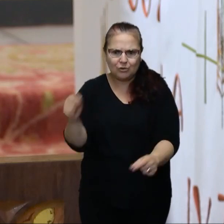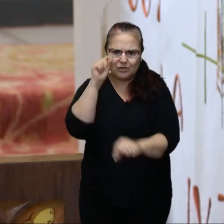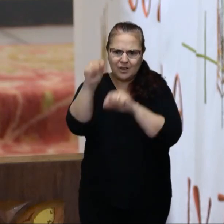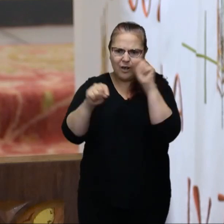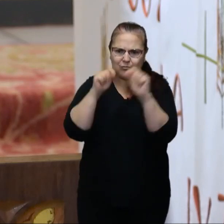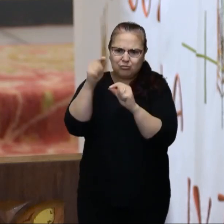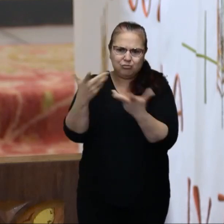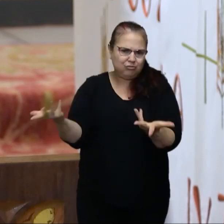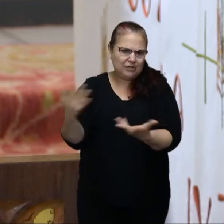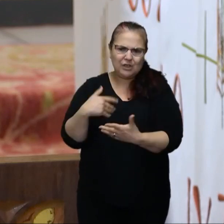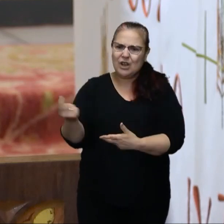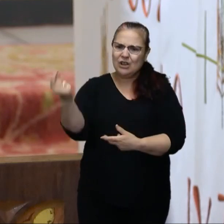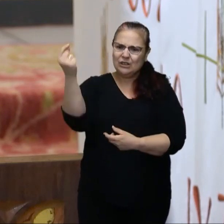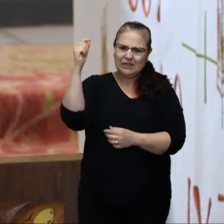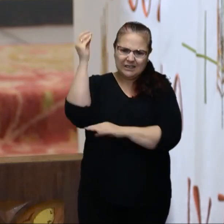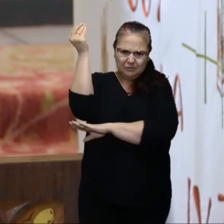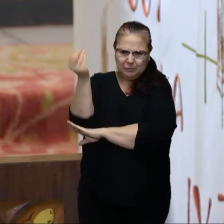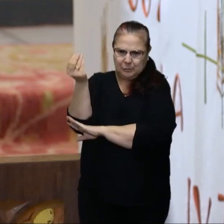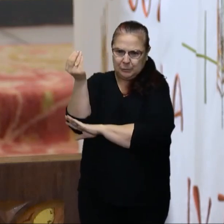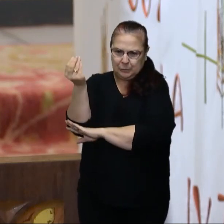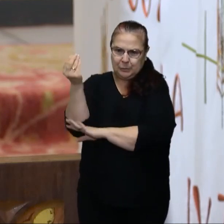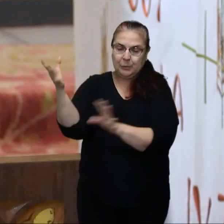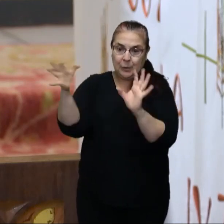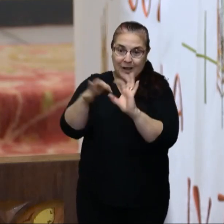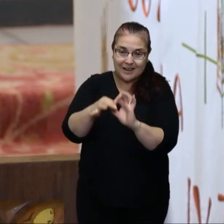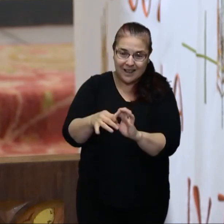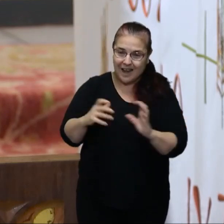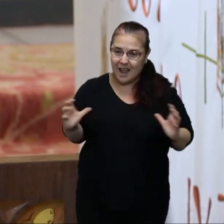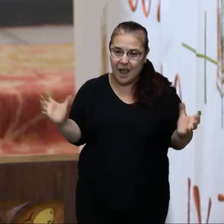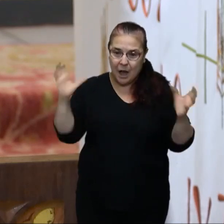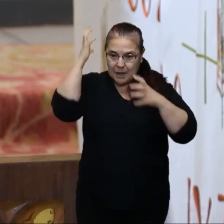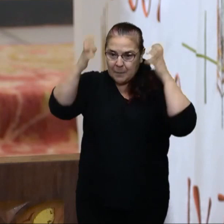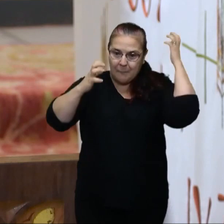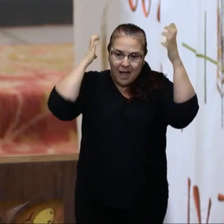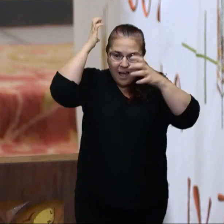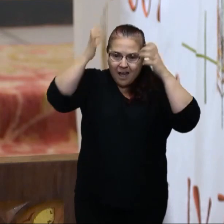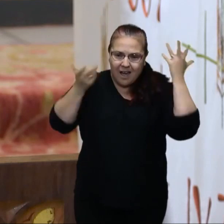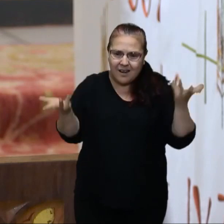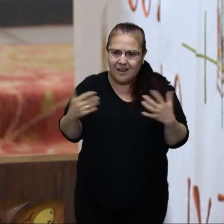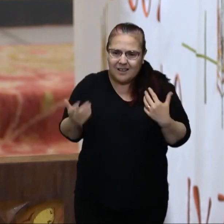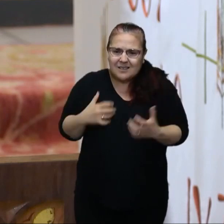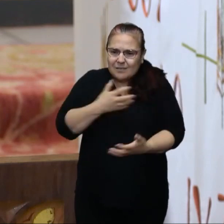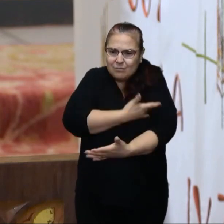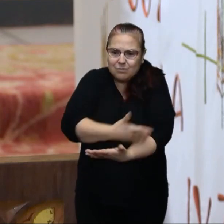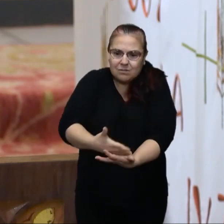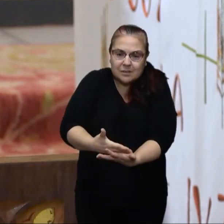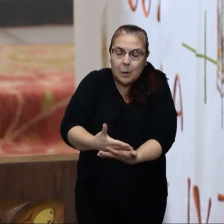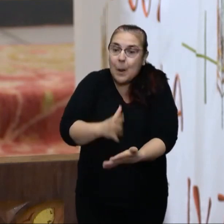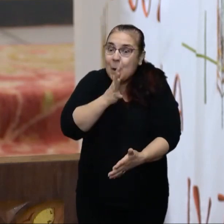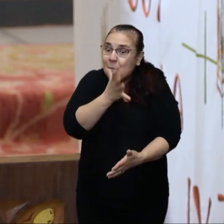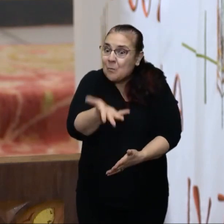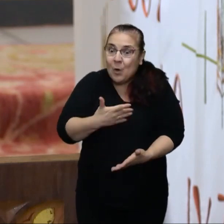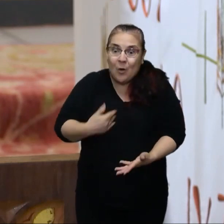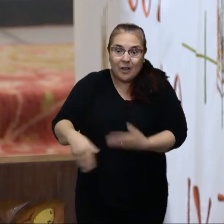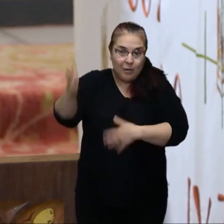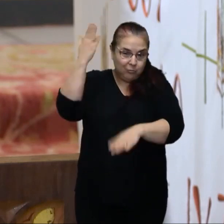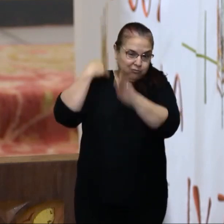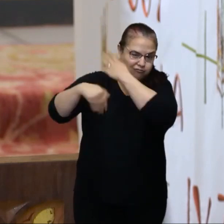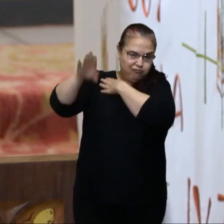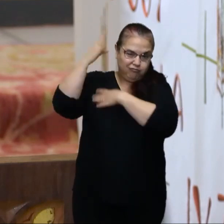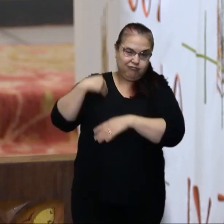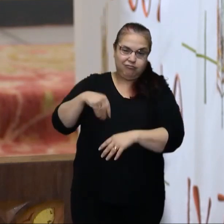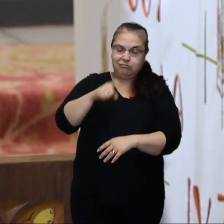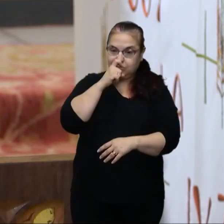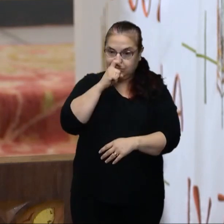ídolos, de las uniones ilegítimas, de animales estrangulados y de la sangre, porque desde tiempos antiguos